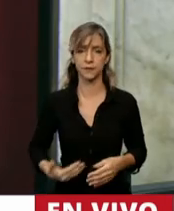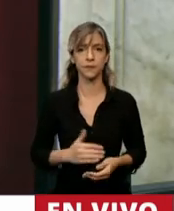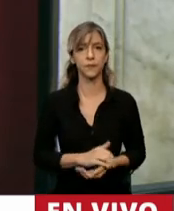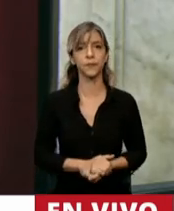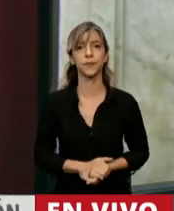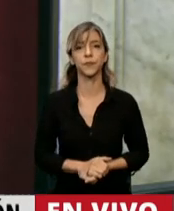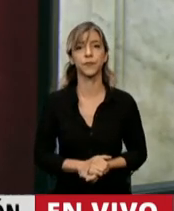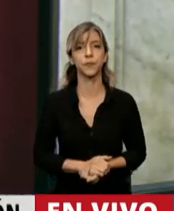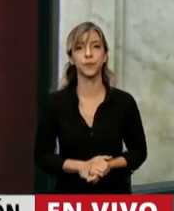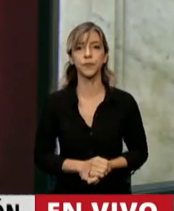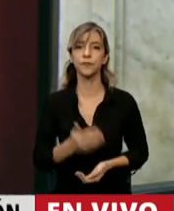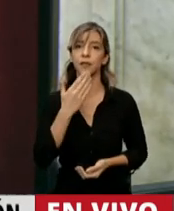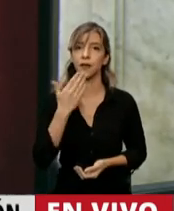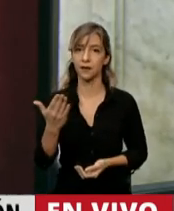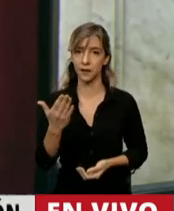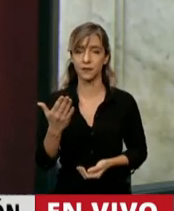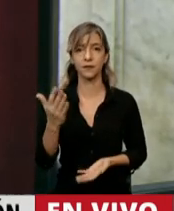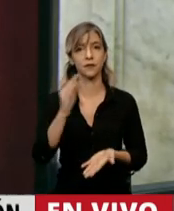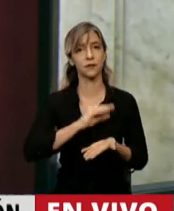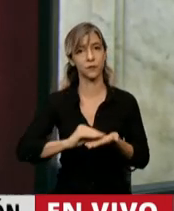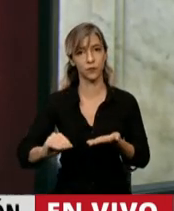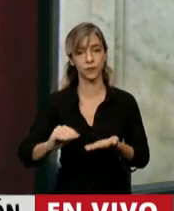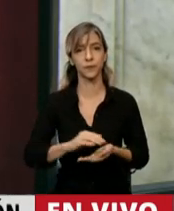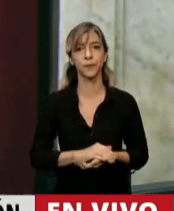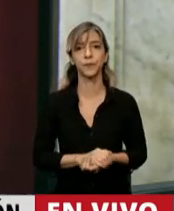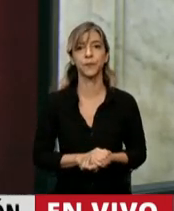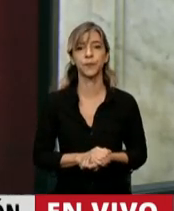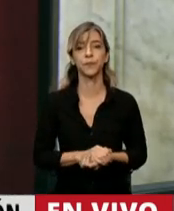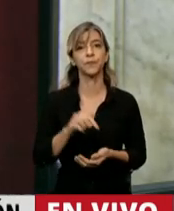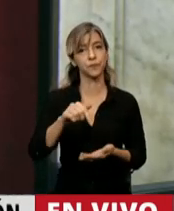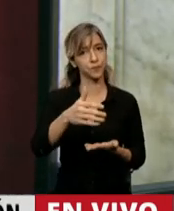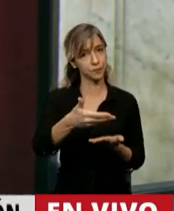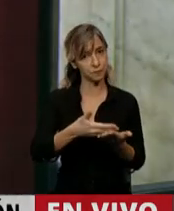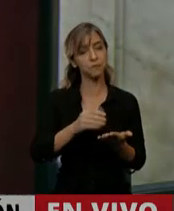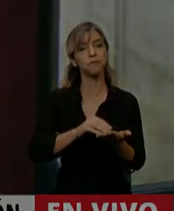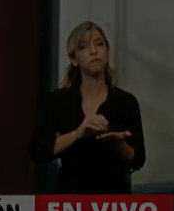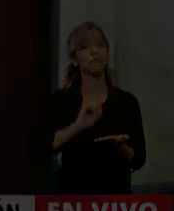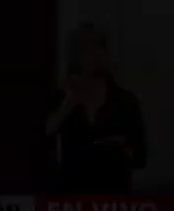Gracias, diputado. Será girado a la Comisión de Asuntos Constitucionales. diputado.